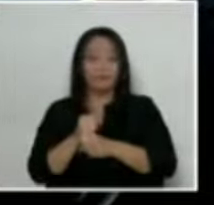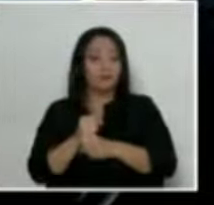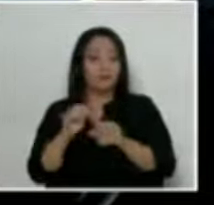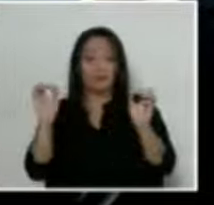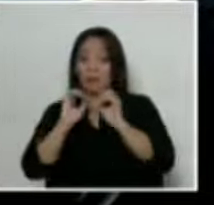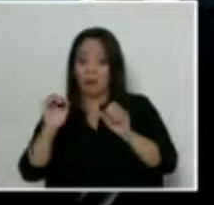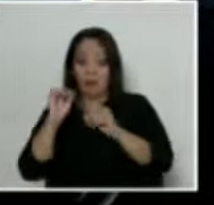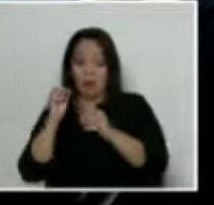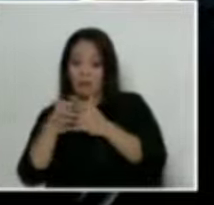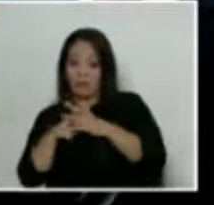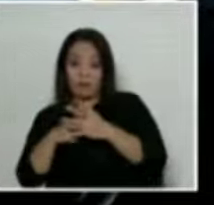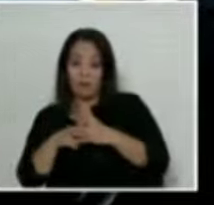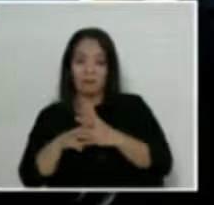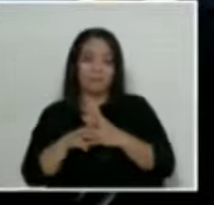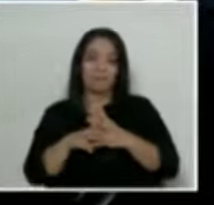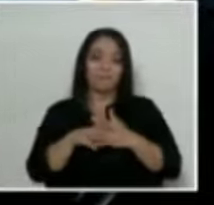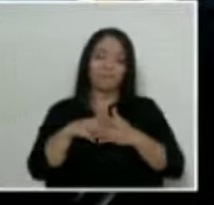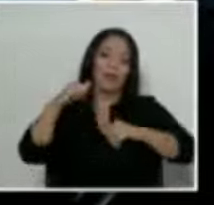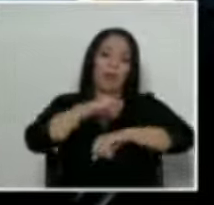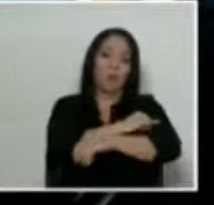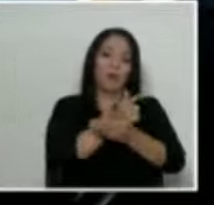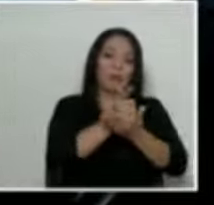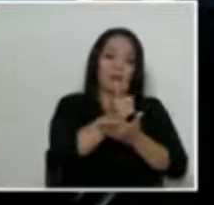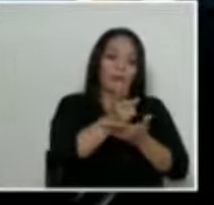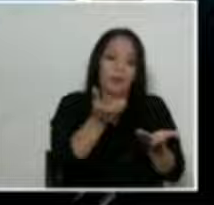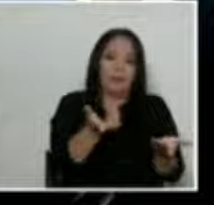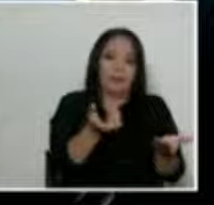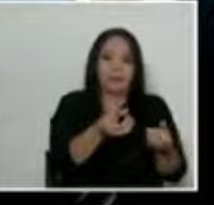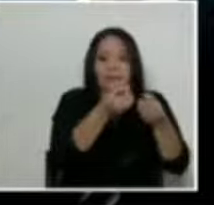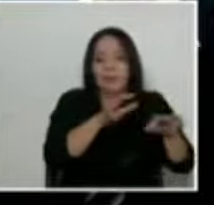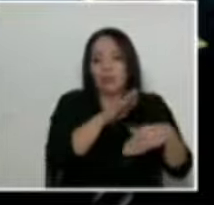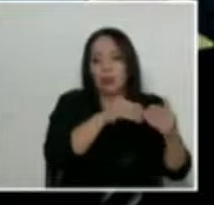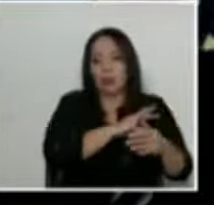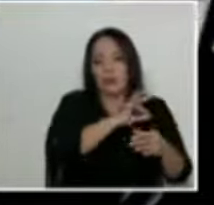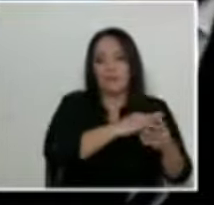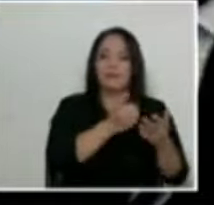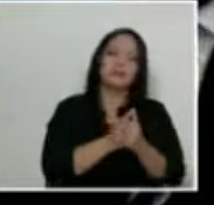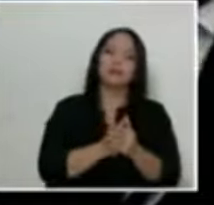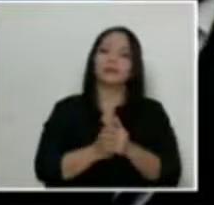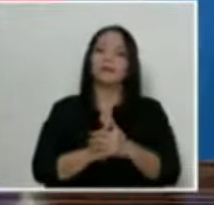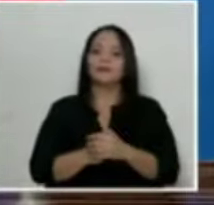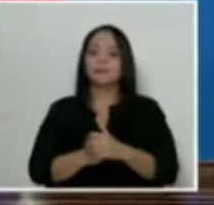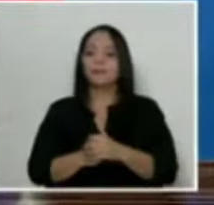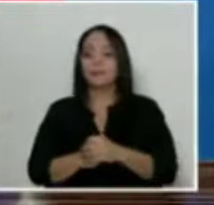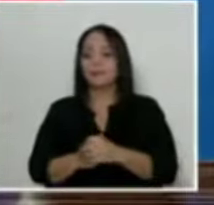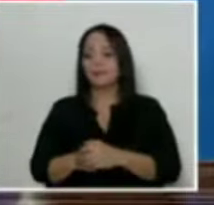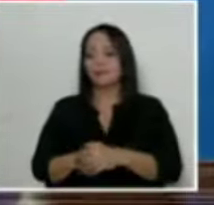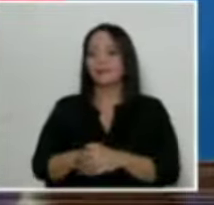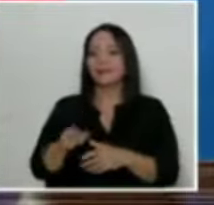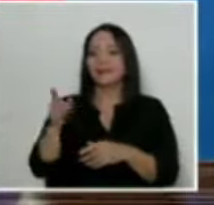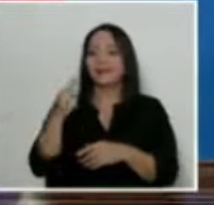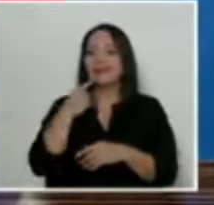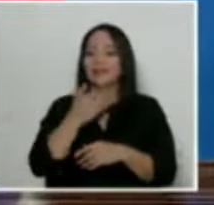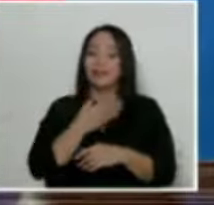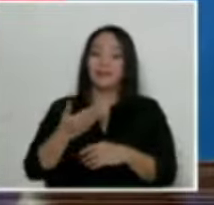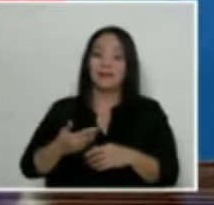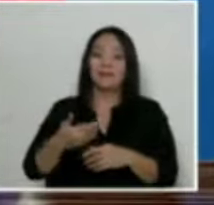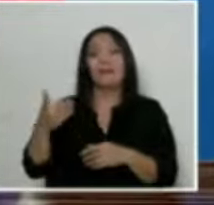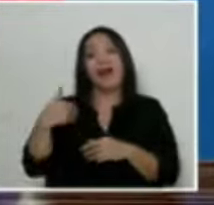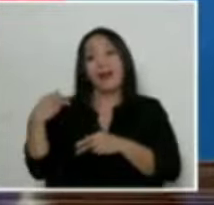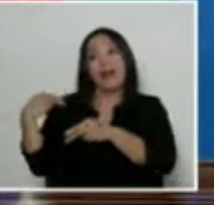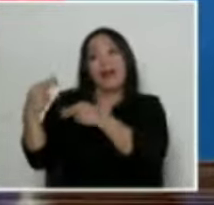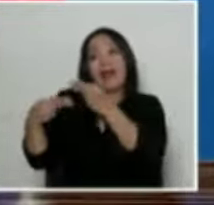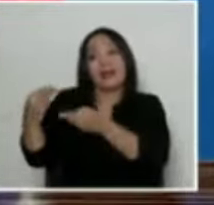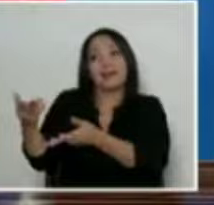de Liberia y con todos los beneficios que eso conlleva. Gracias. Hay herencias que uno quisiera no tener que